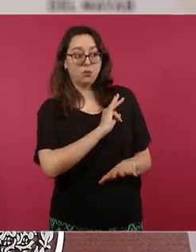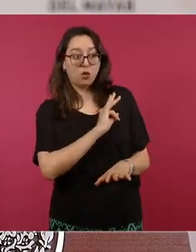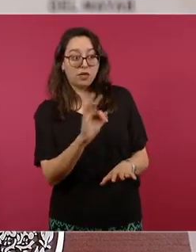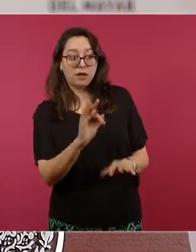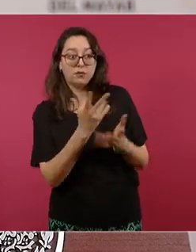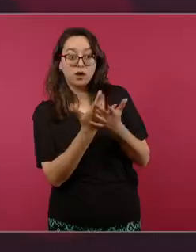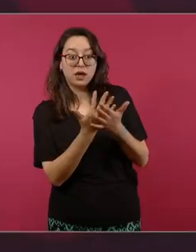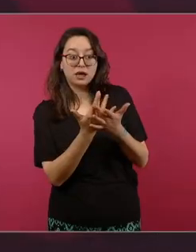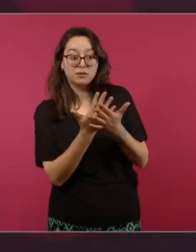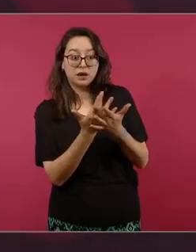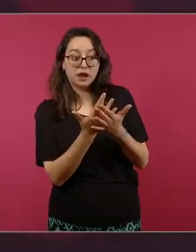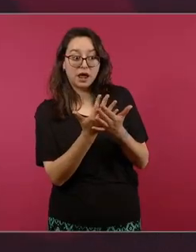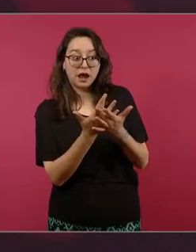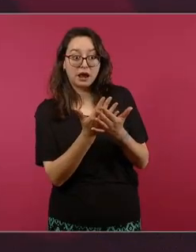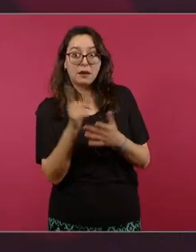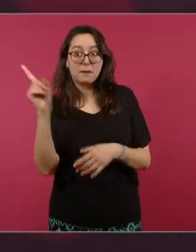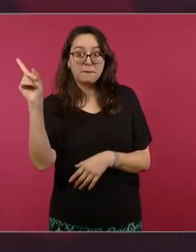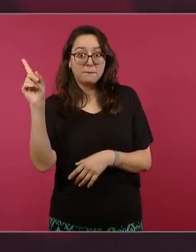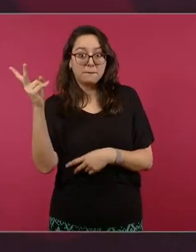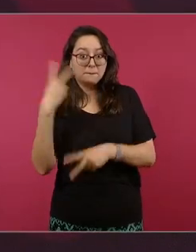que ese es tu investigación